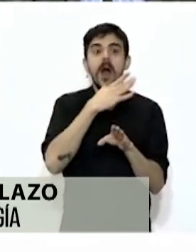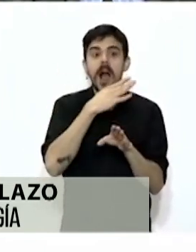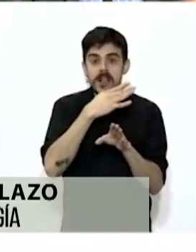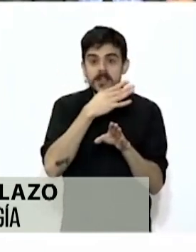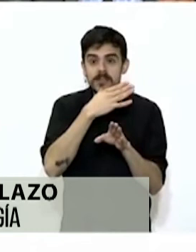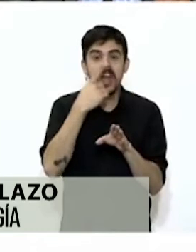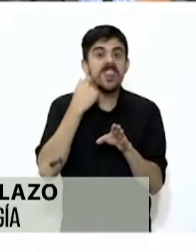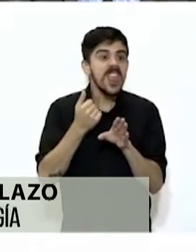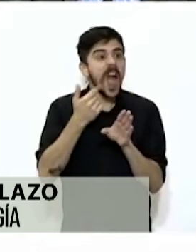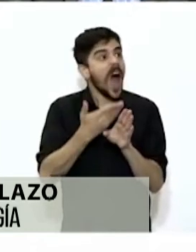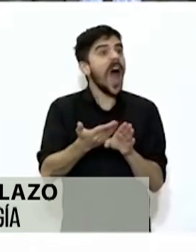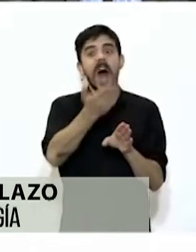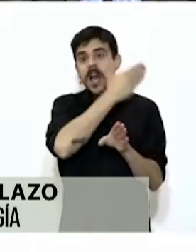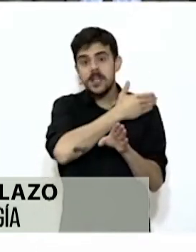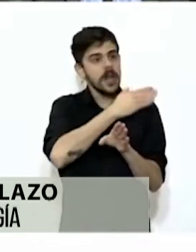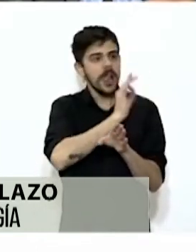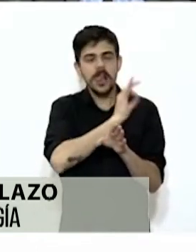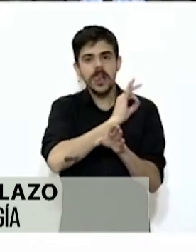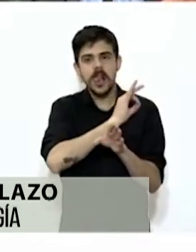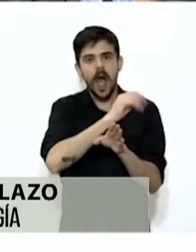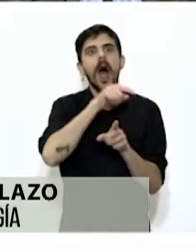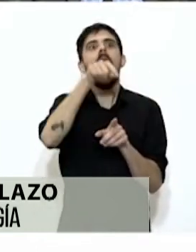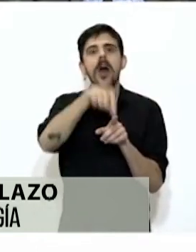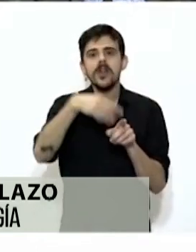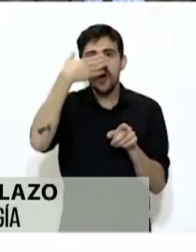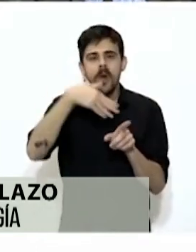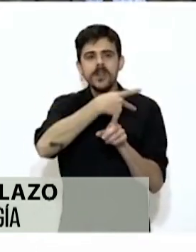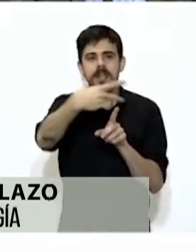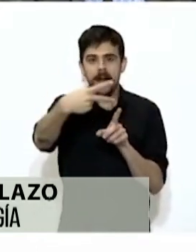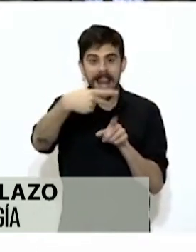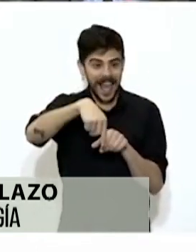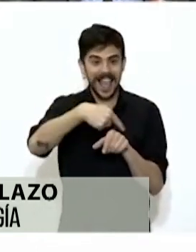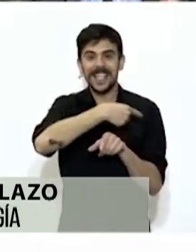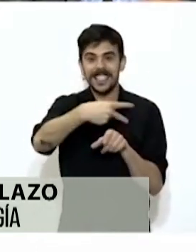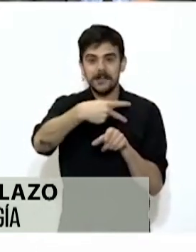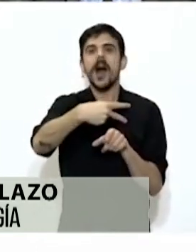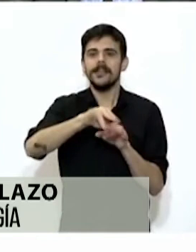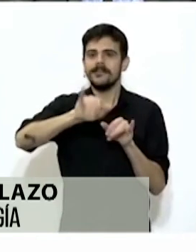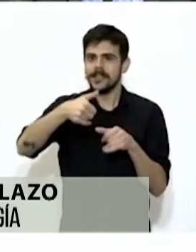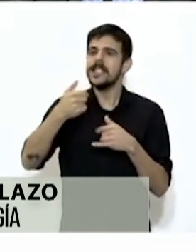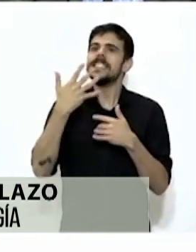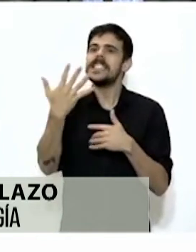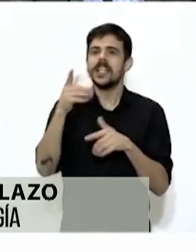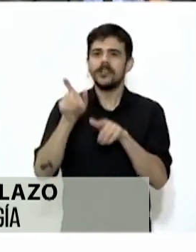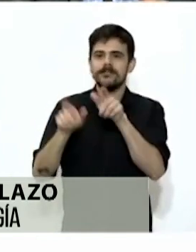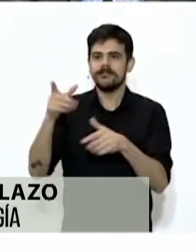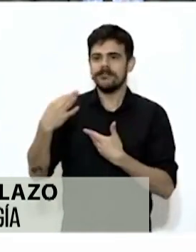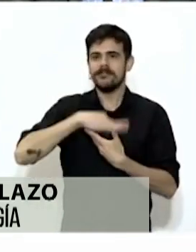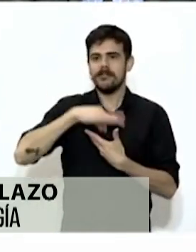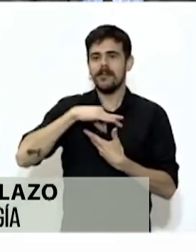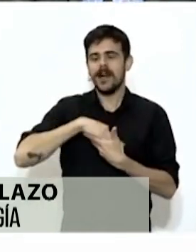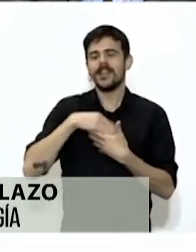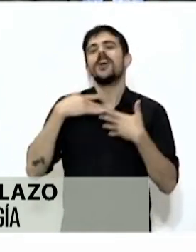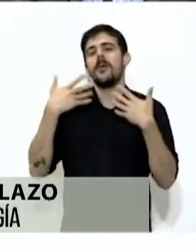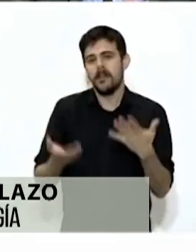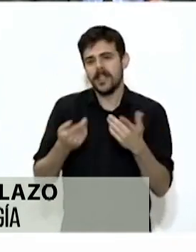notificado y al tener 5 casos notificados en estos últimos 14 días aumenta la razón, sin